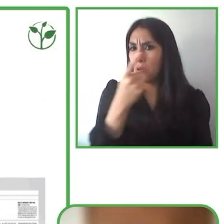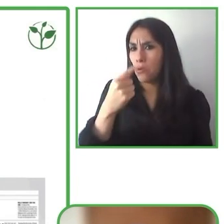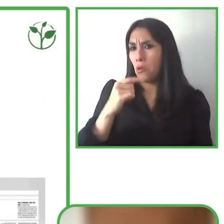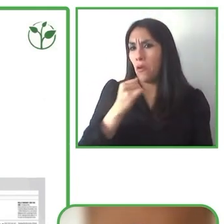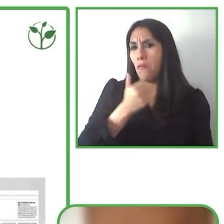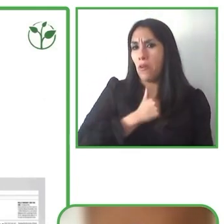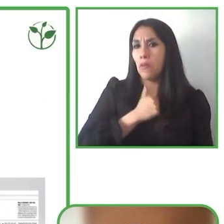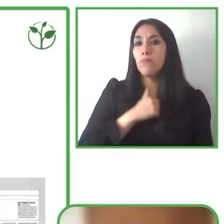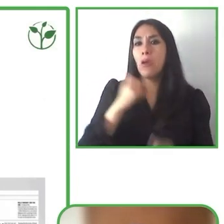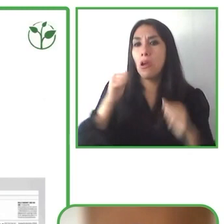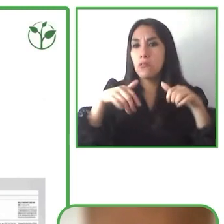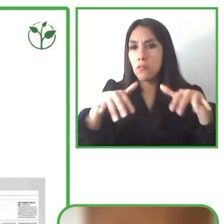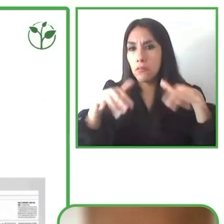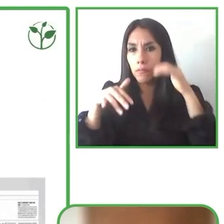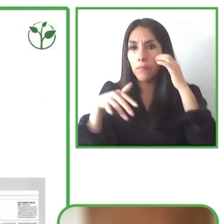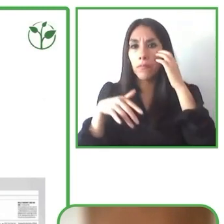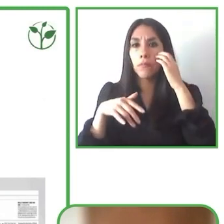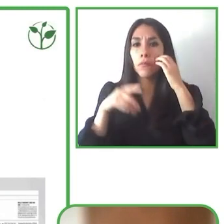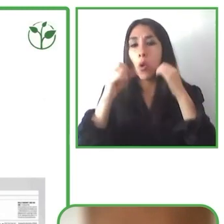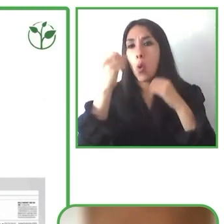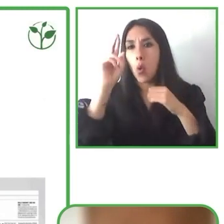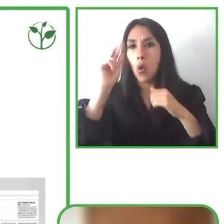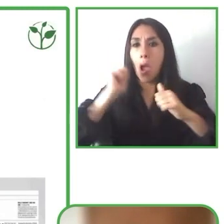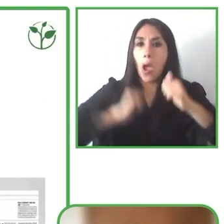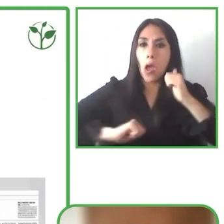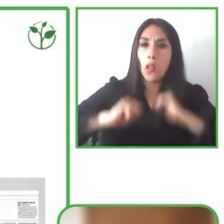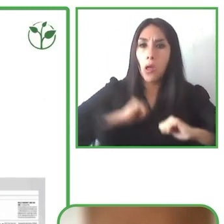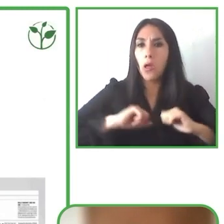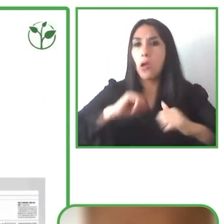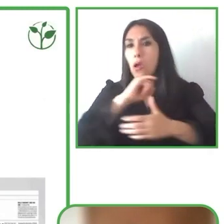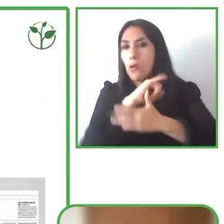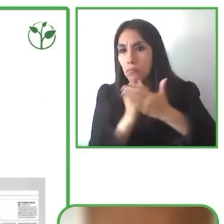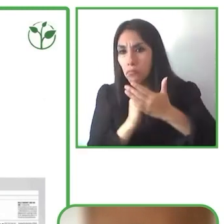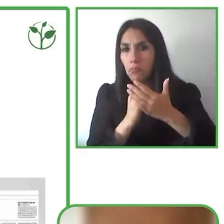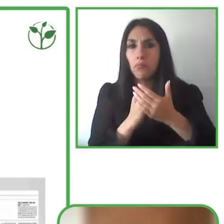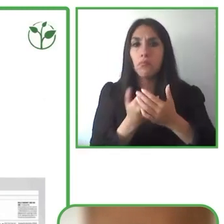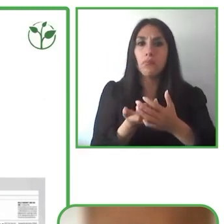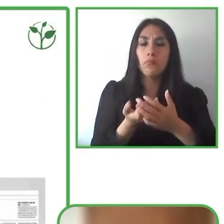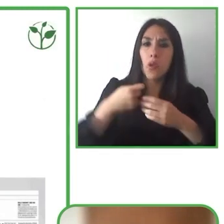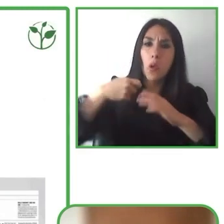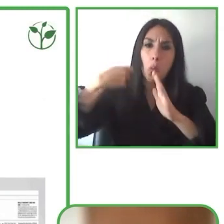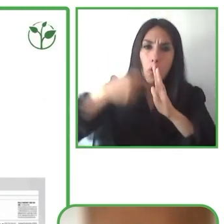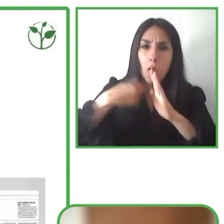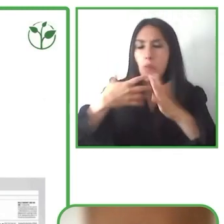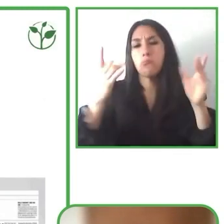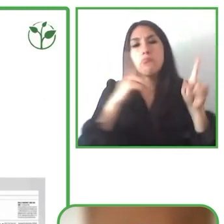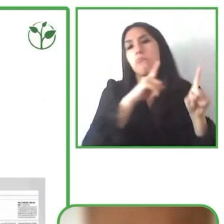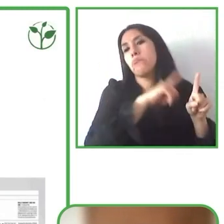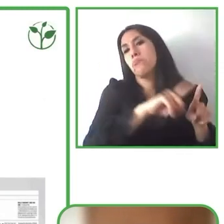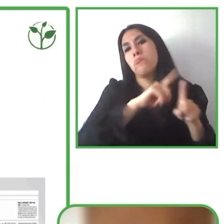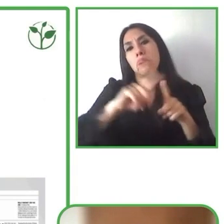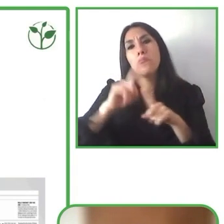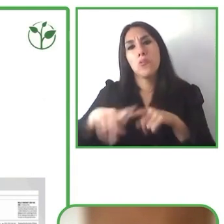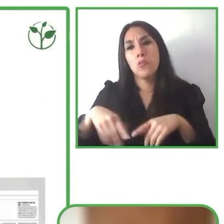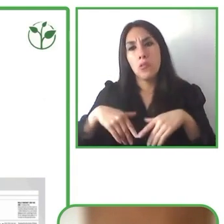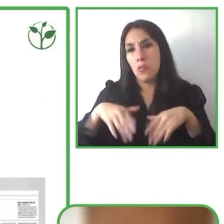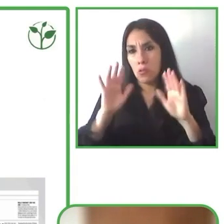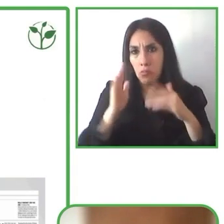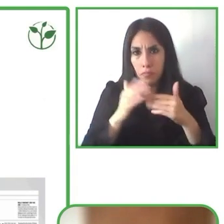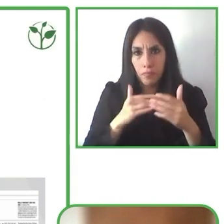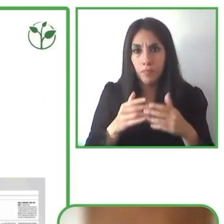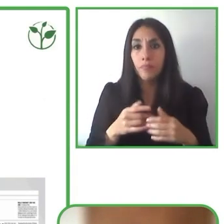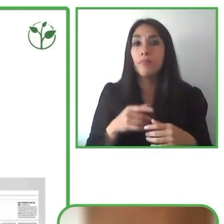de las artes escénicas de las artes musicales de las artes plásticas